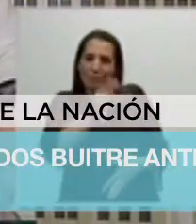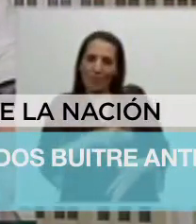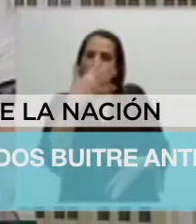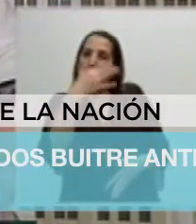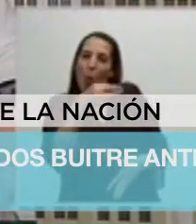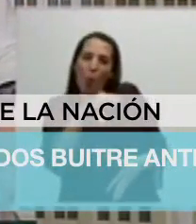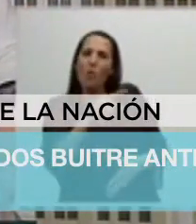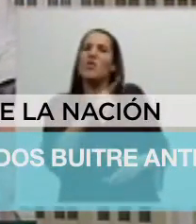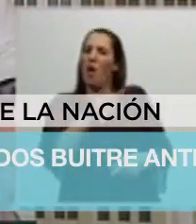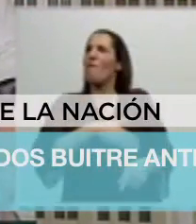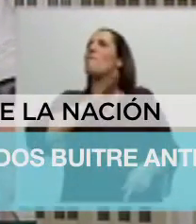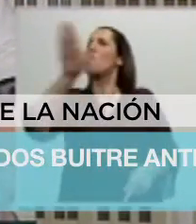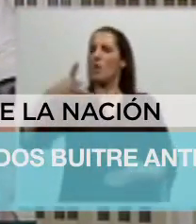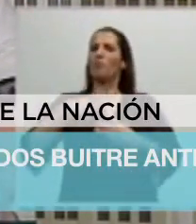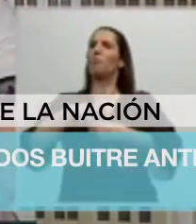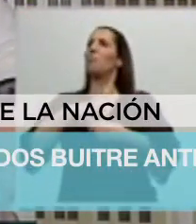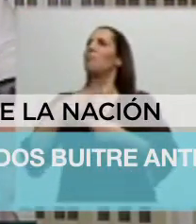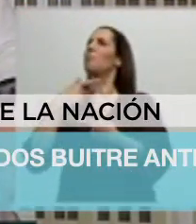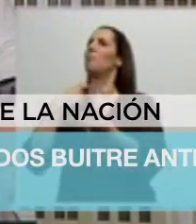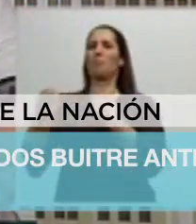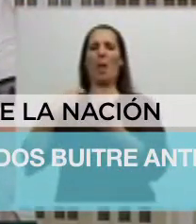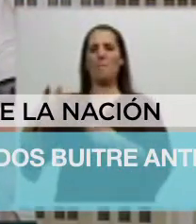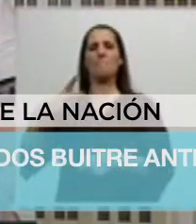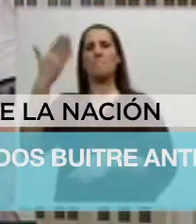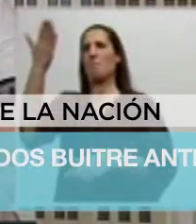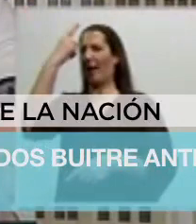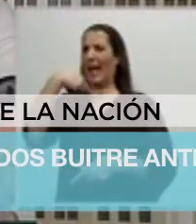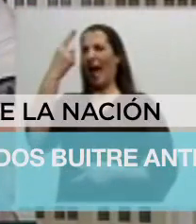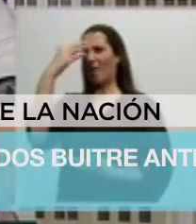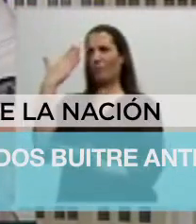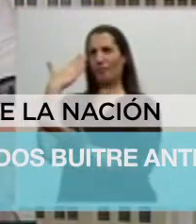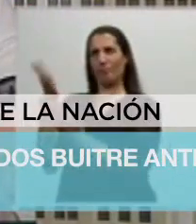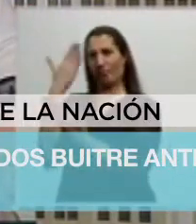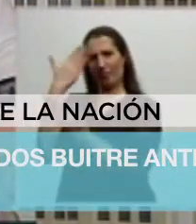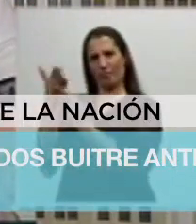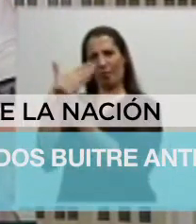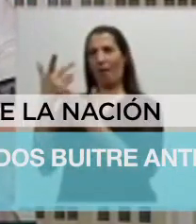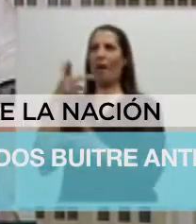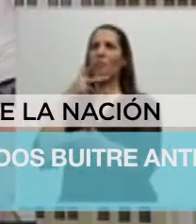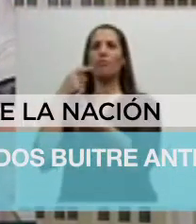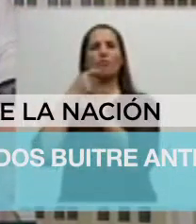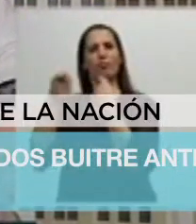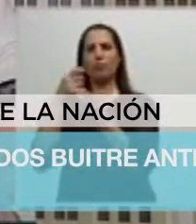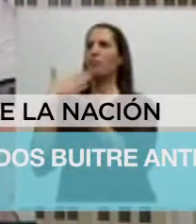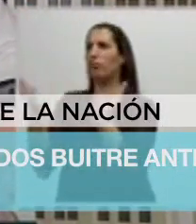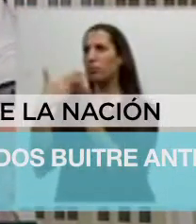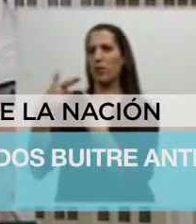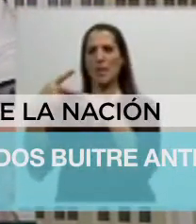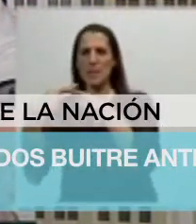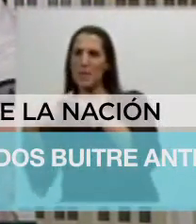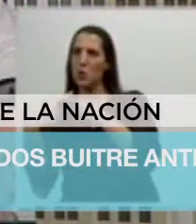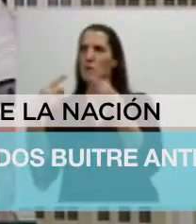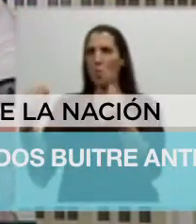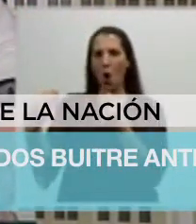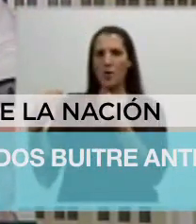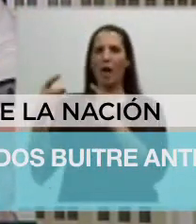con los fondos buitres personalmente, cara a cara, en un estudio jurídico, a hablar, a discutir de por qué la